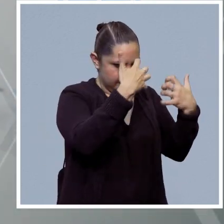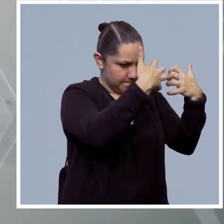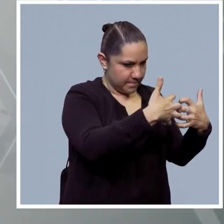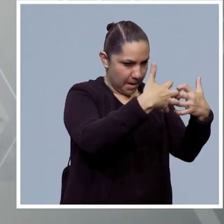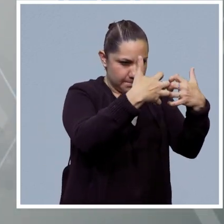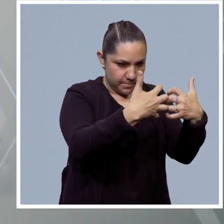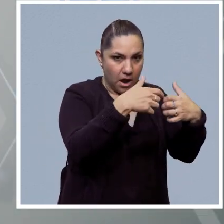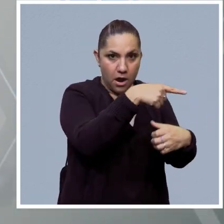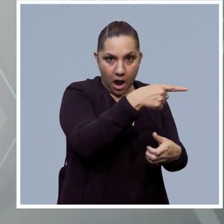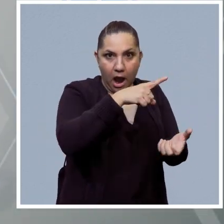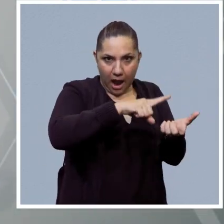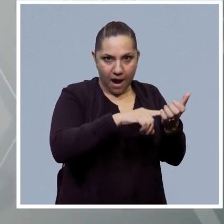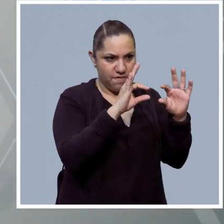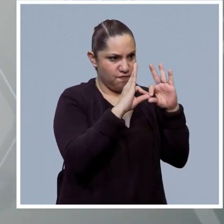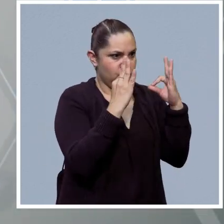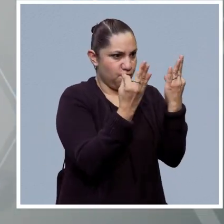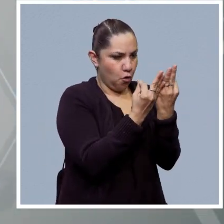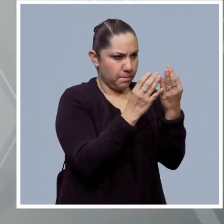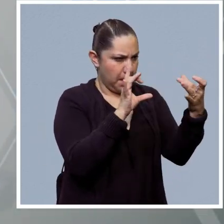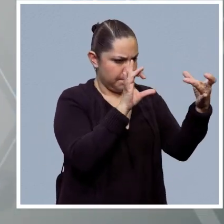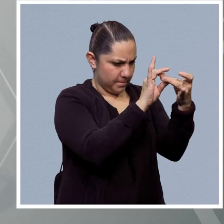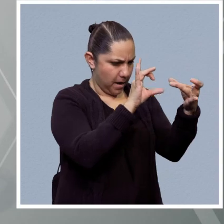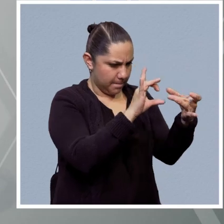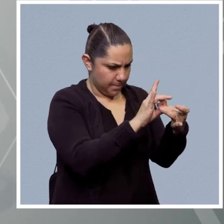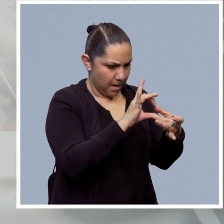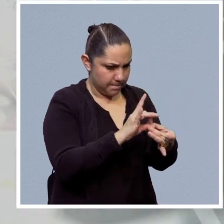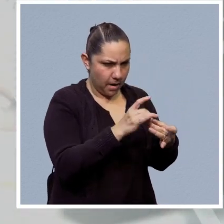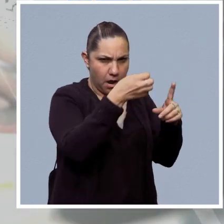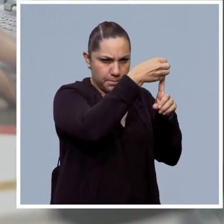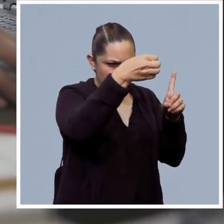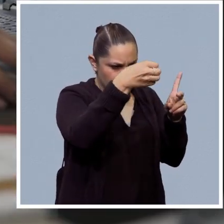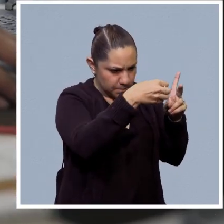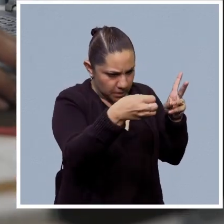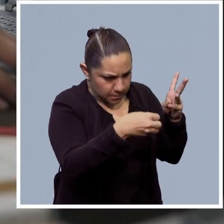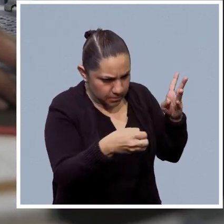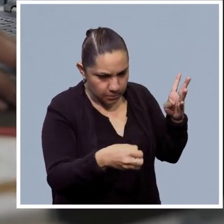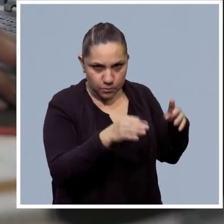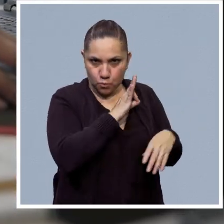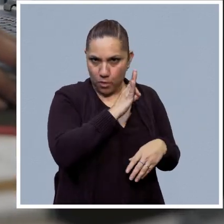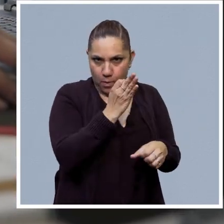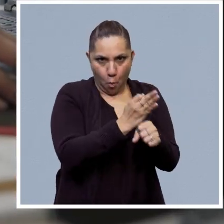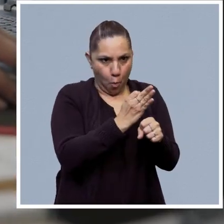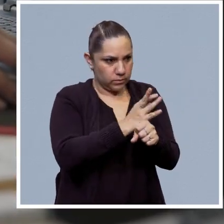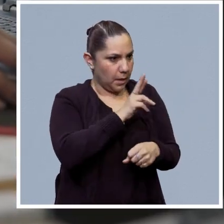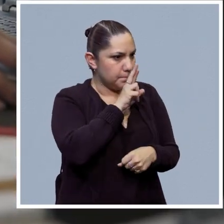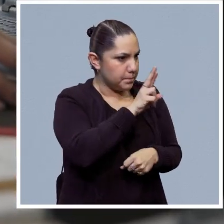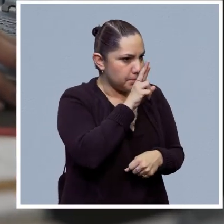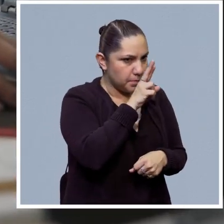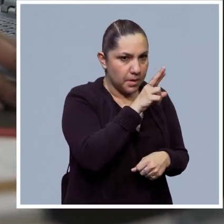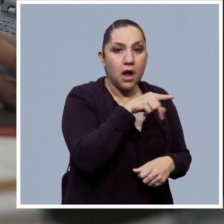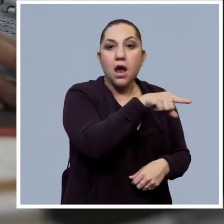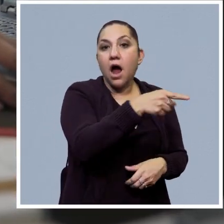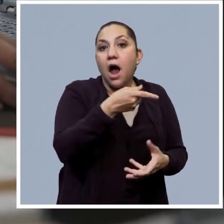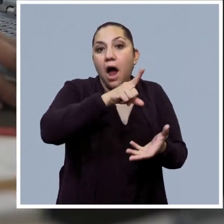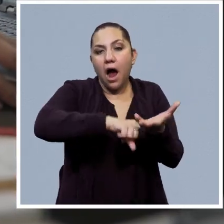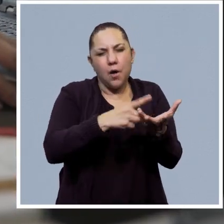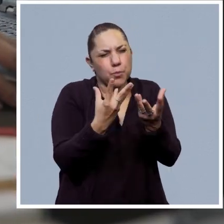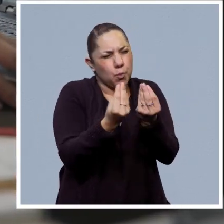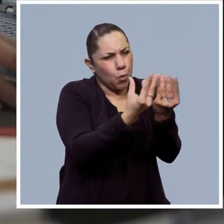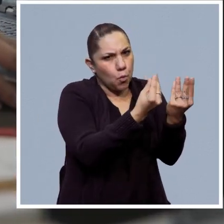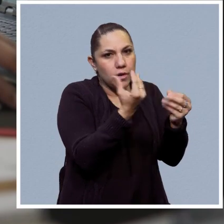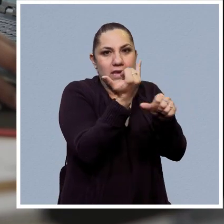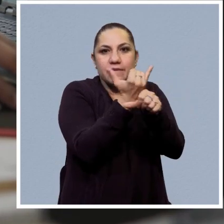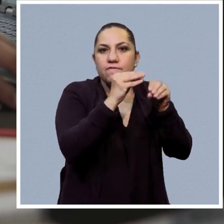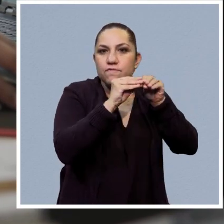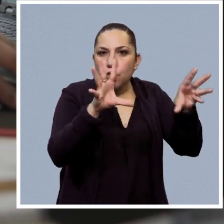procesamiento del lenguaje natural que permiten al modelo entender y generar respuestas coherentes y contextuales en tiempo real. GPT chat